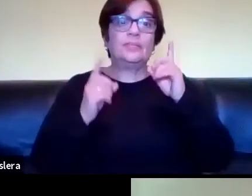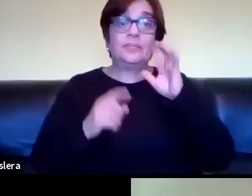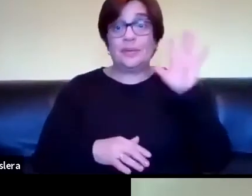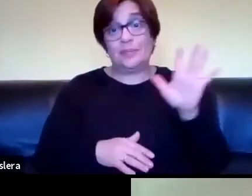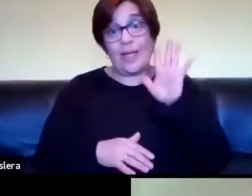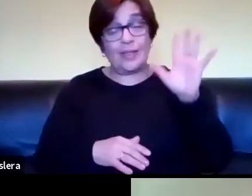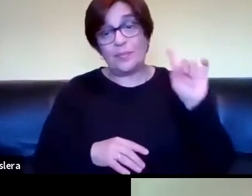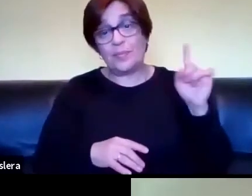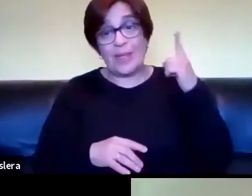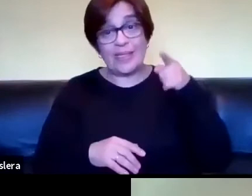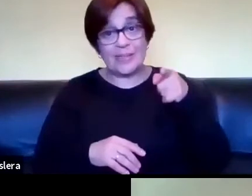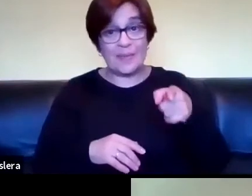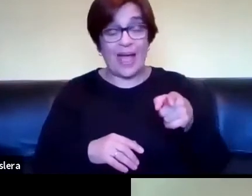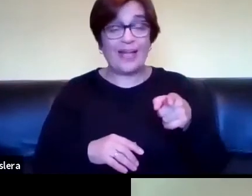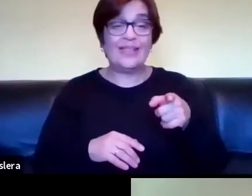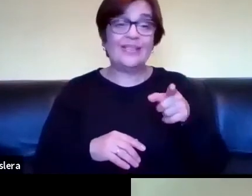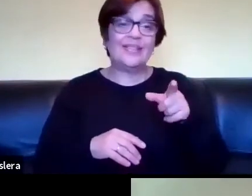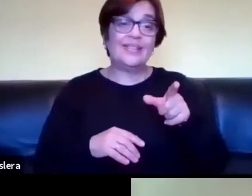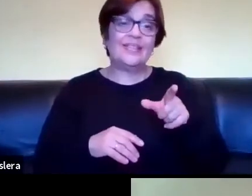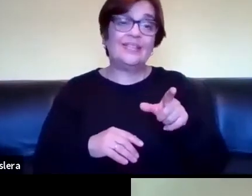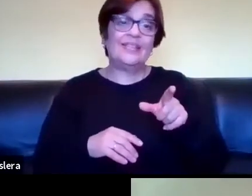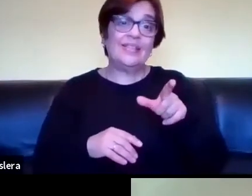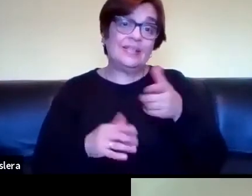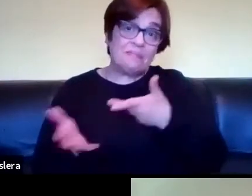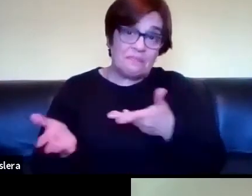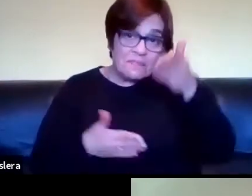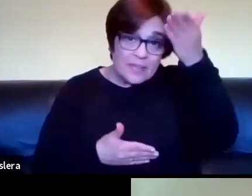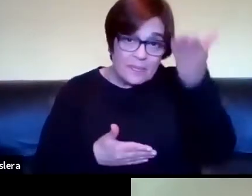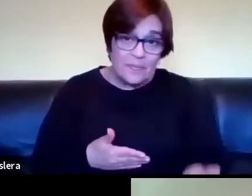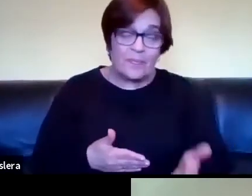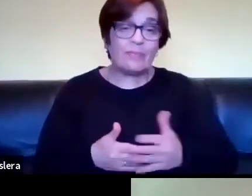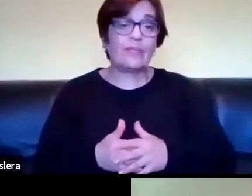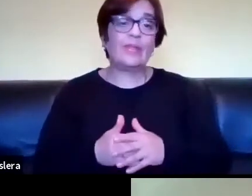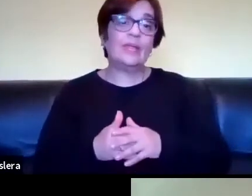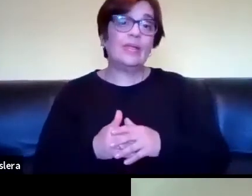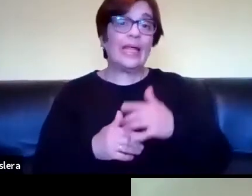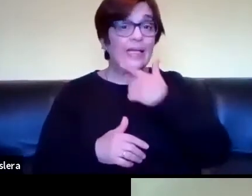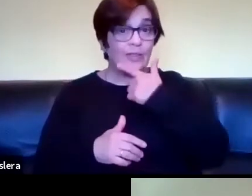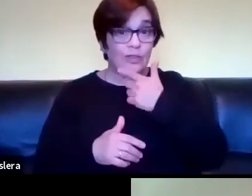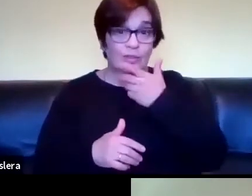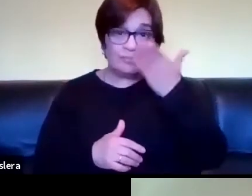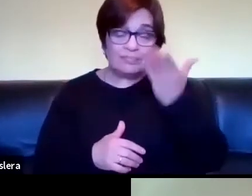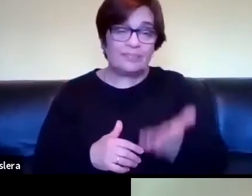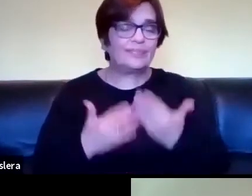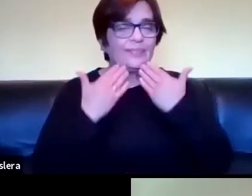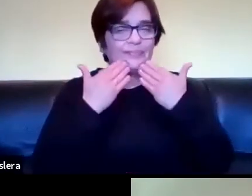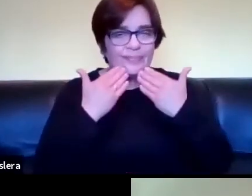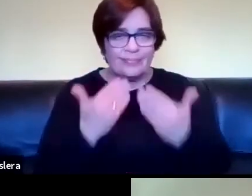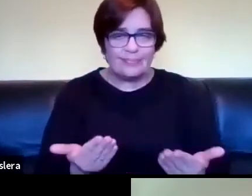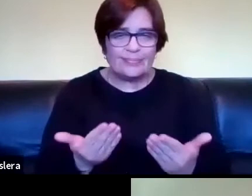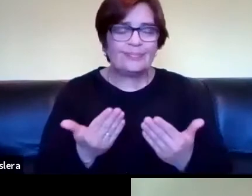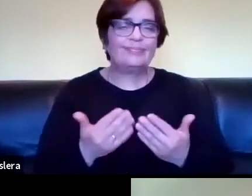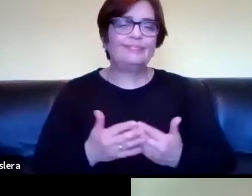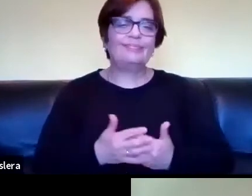principalmente para nuestro invitado que es Leonardo Peluso bueno agradecerte